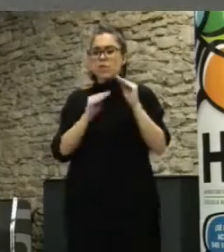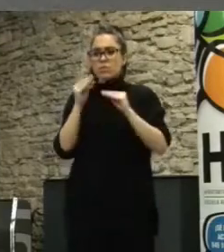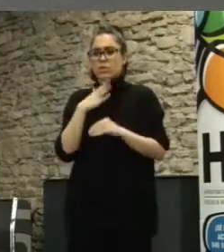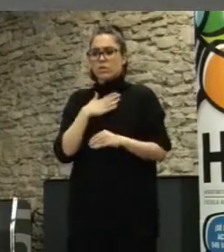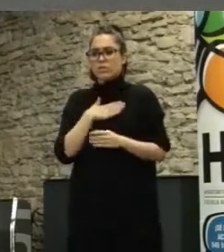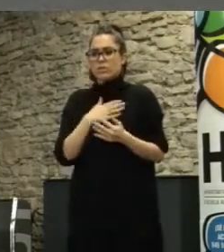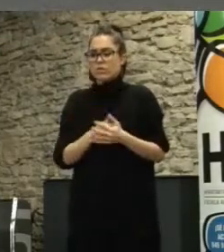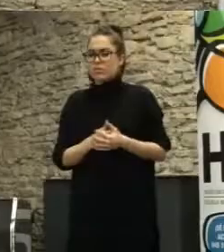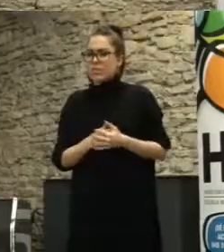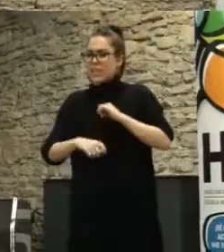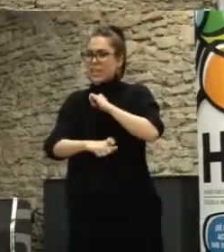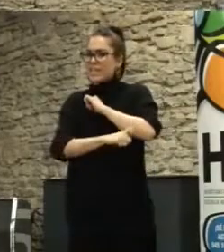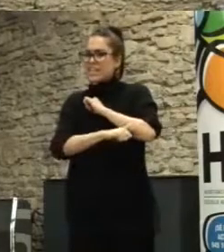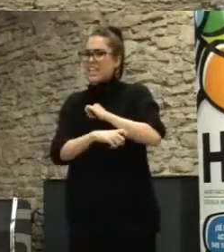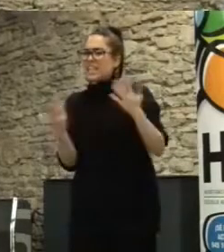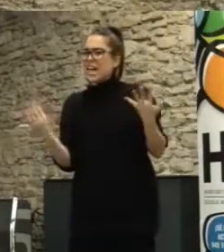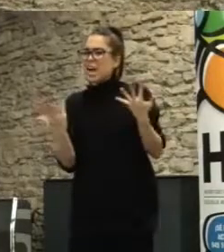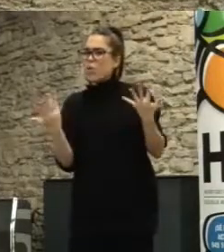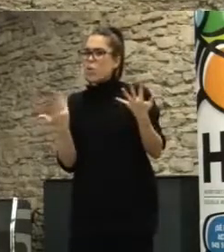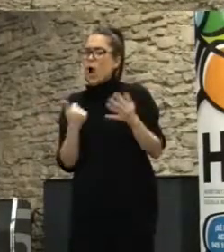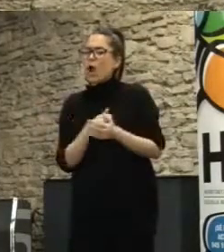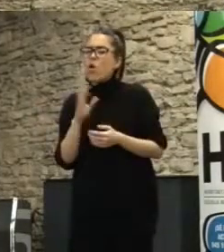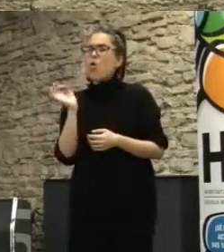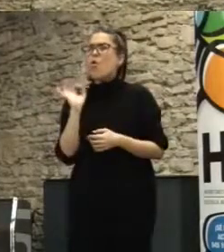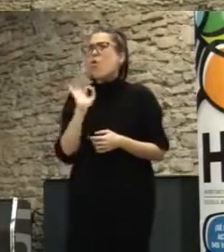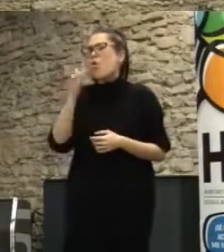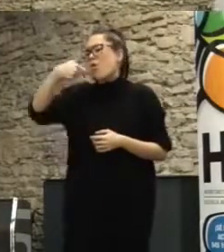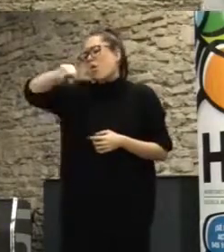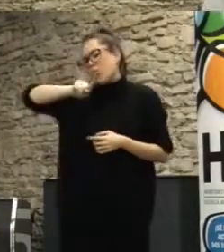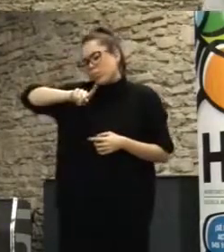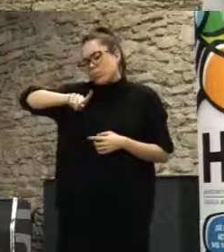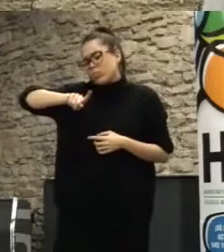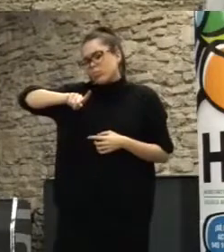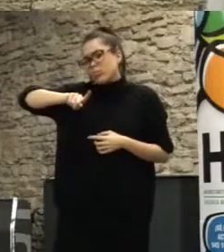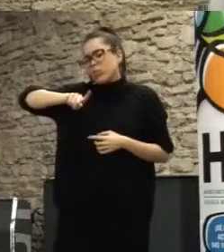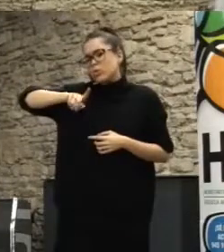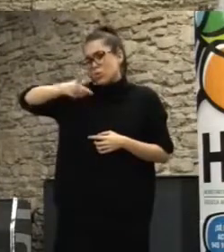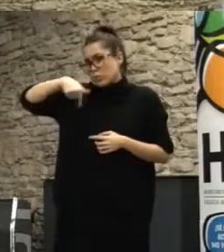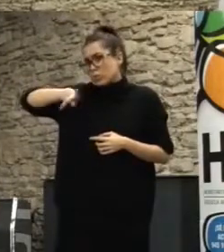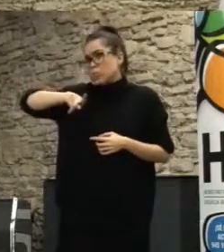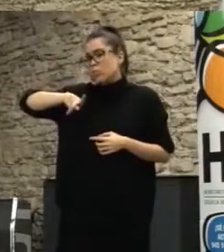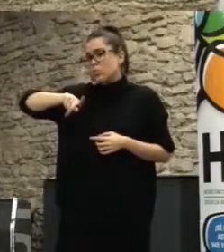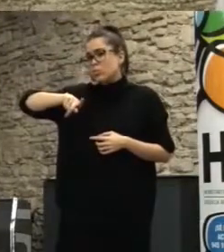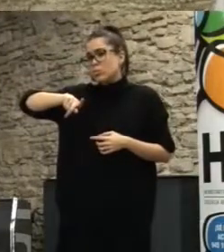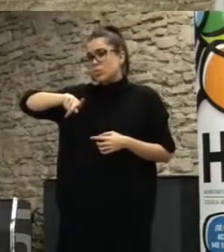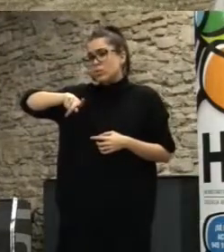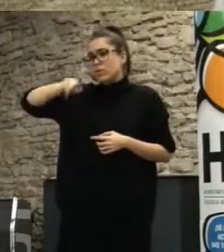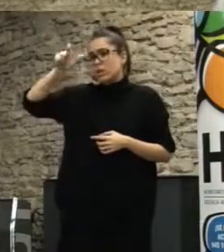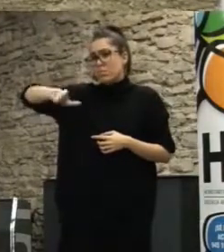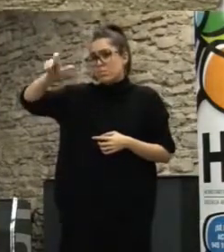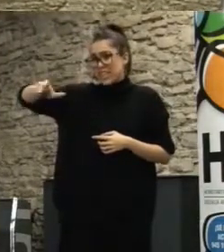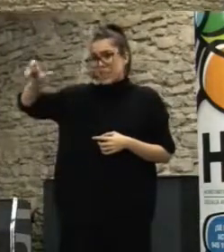qué estrategias o de qué manera tratáis de llegar o conseguís llegar a aquellas personas que están más